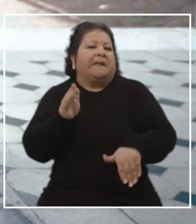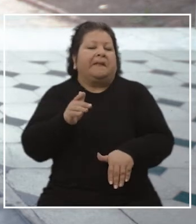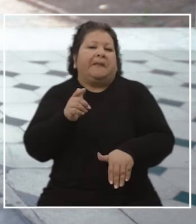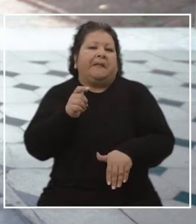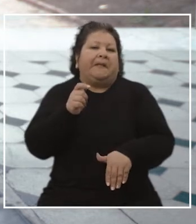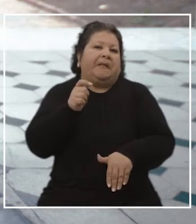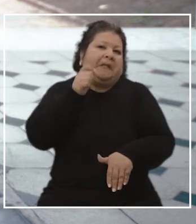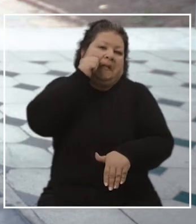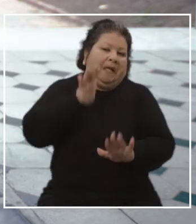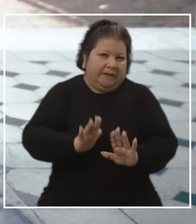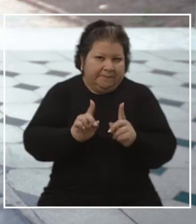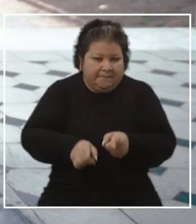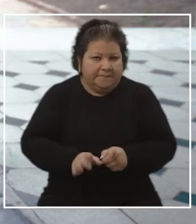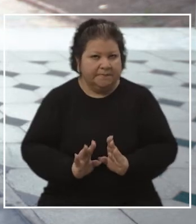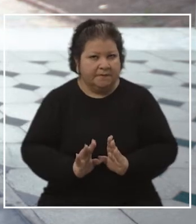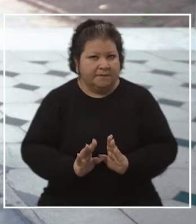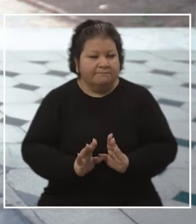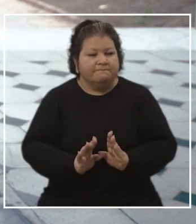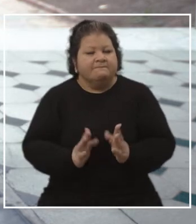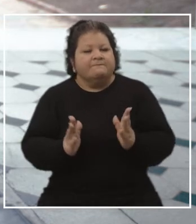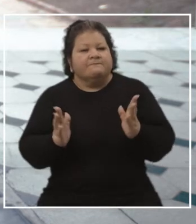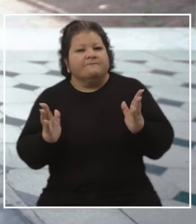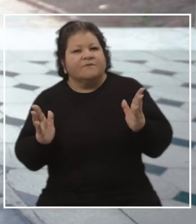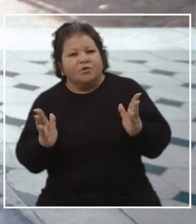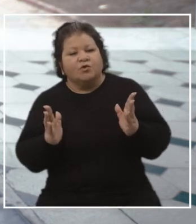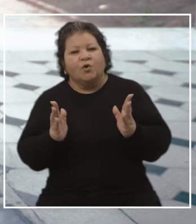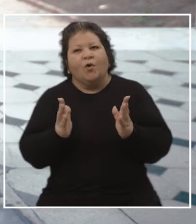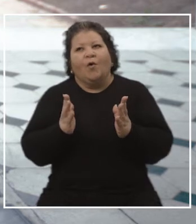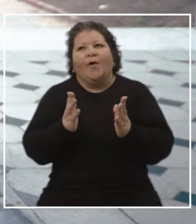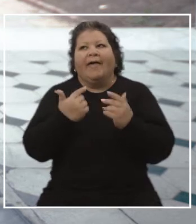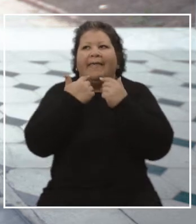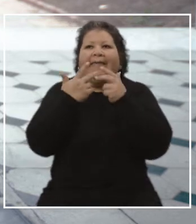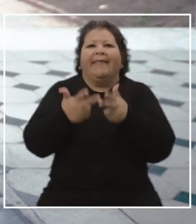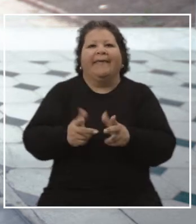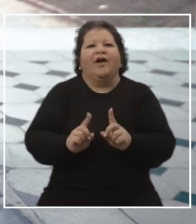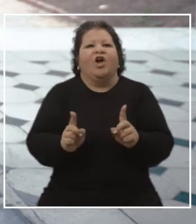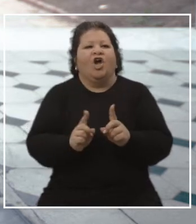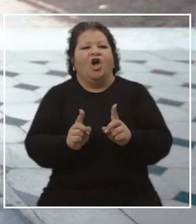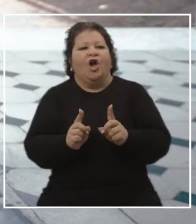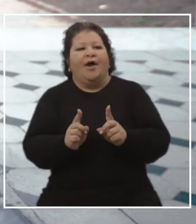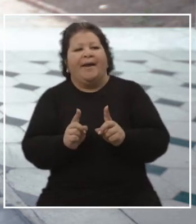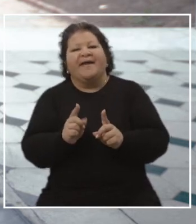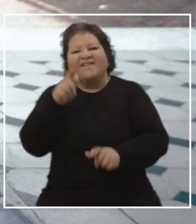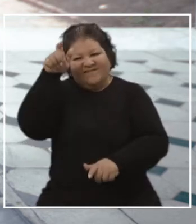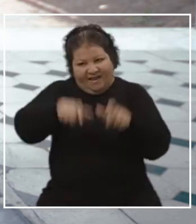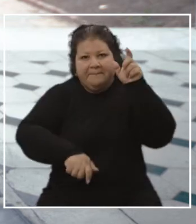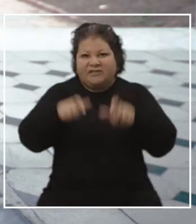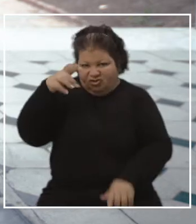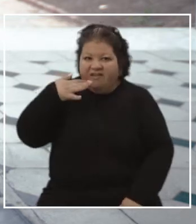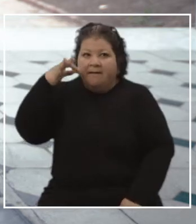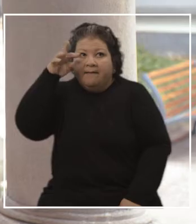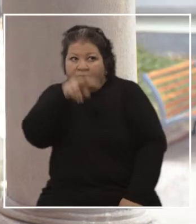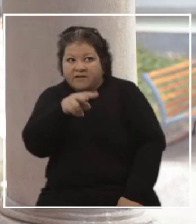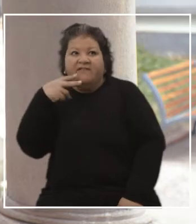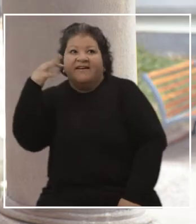no, este, trato de decir que no, que tengan cuidado. Pero en la gente cree. ¡Ah, sí!